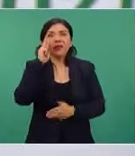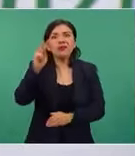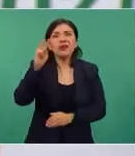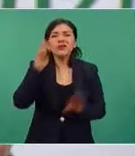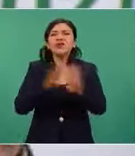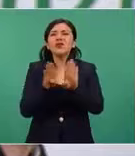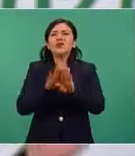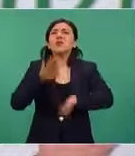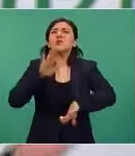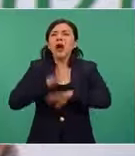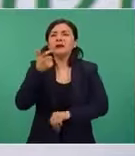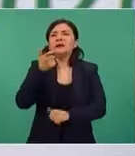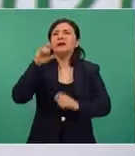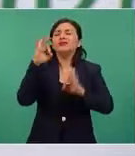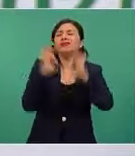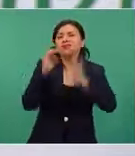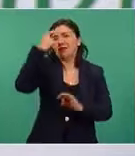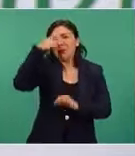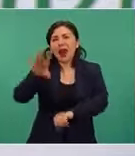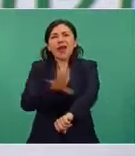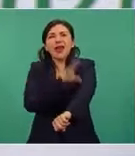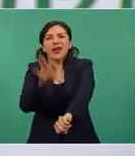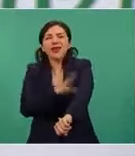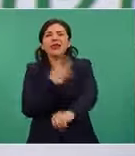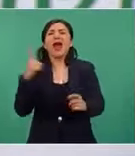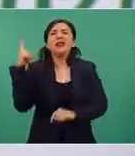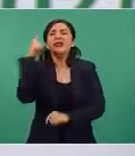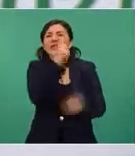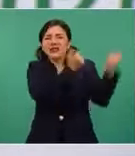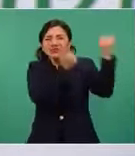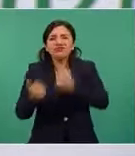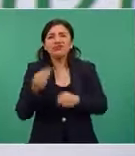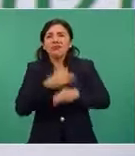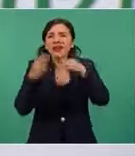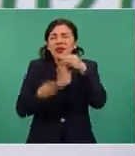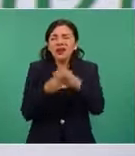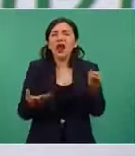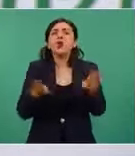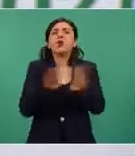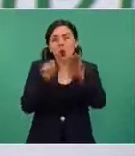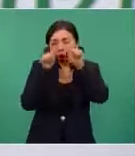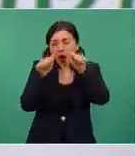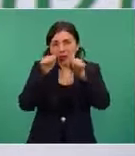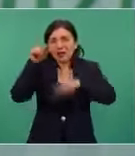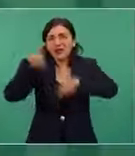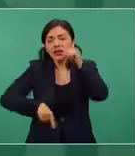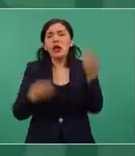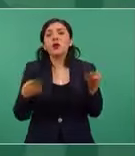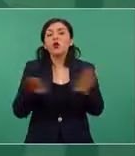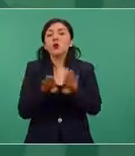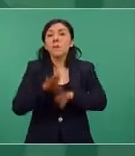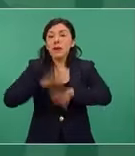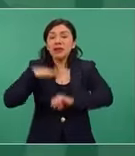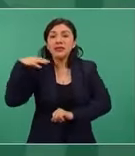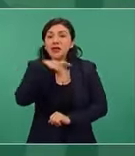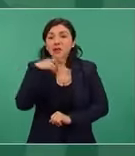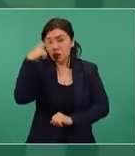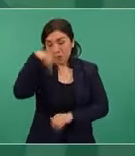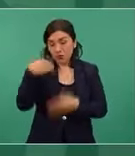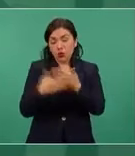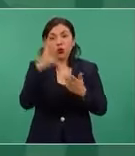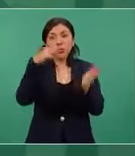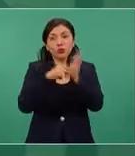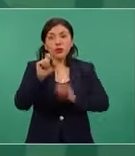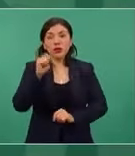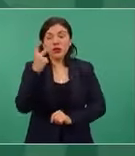precios de los energéticos, dificultades en suministros. Cómo atenderlas en lo inmediato, en 2022.